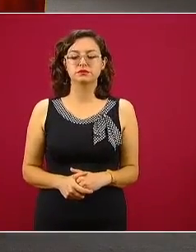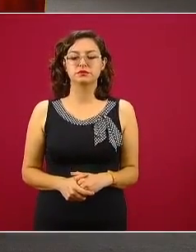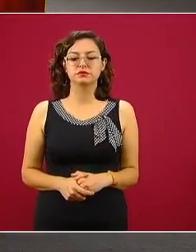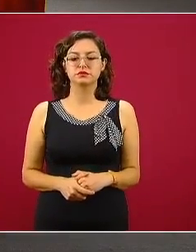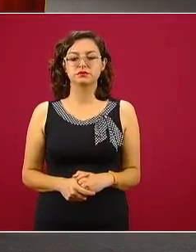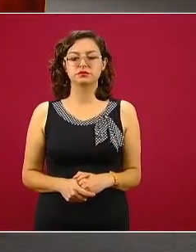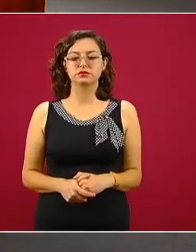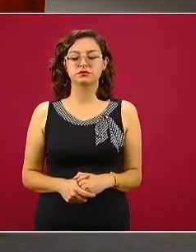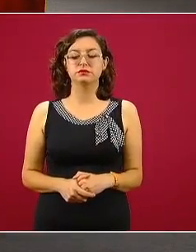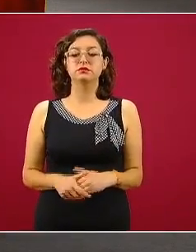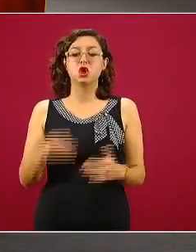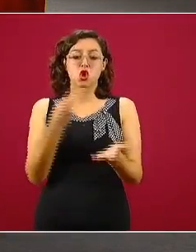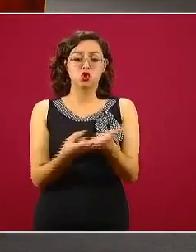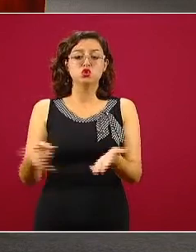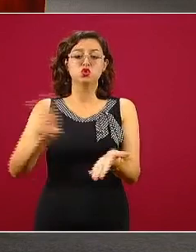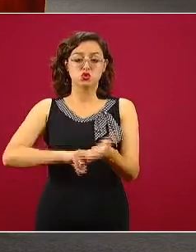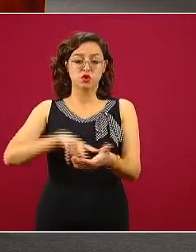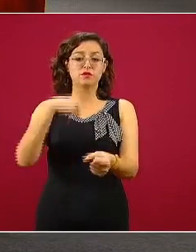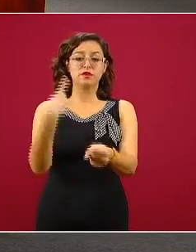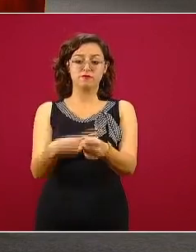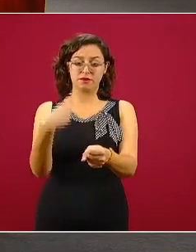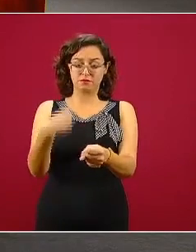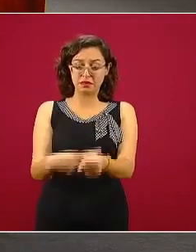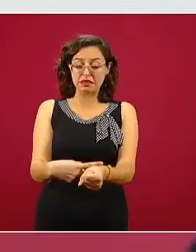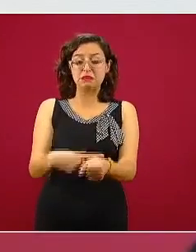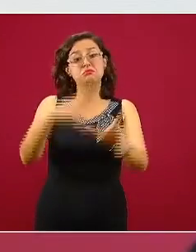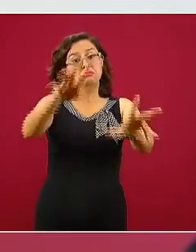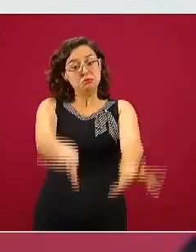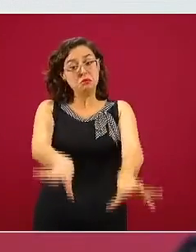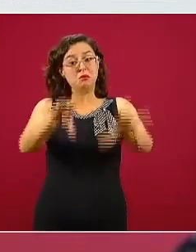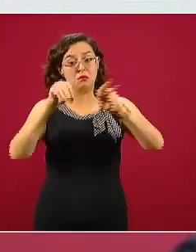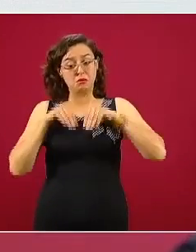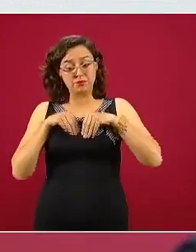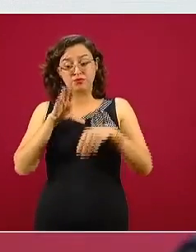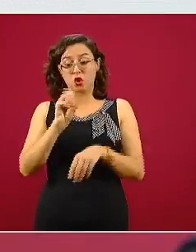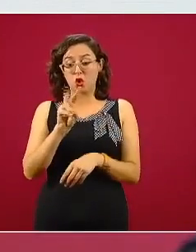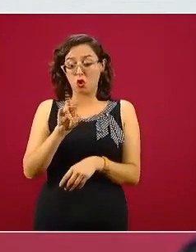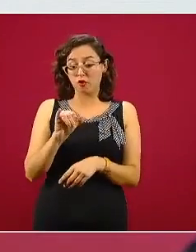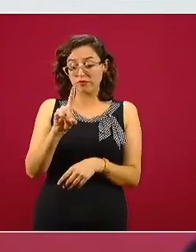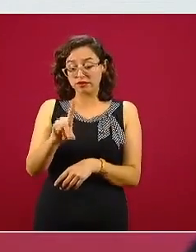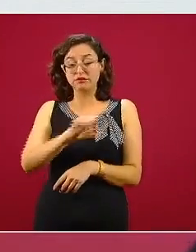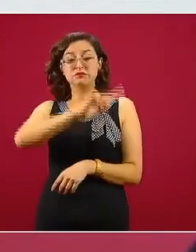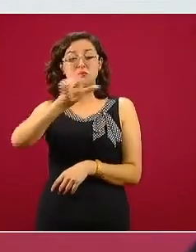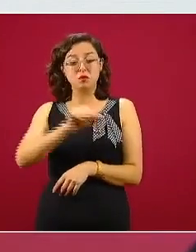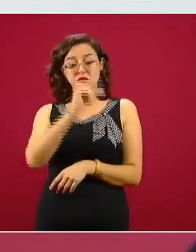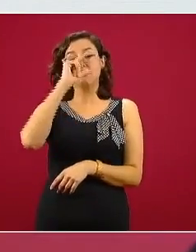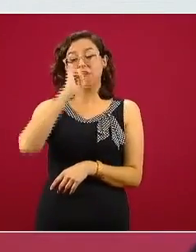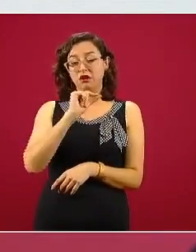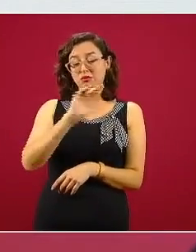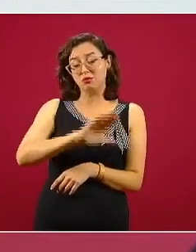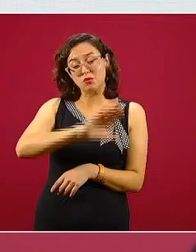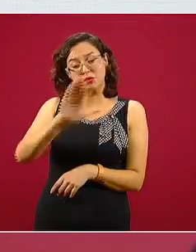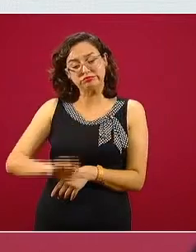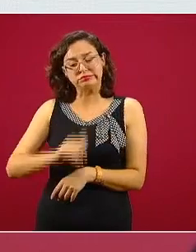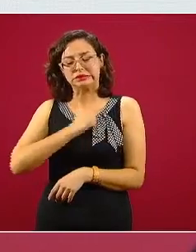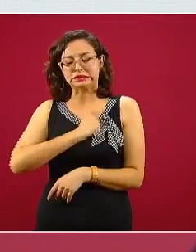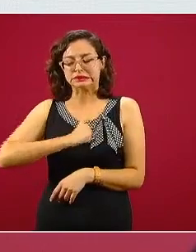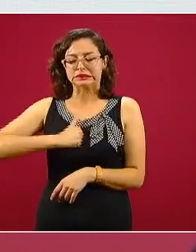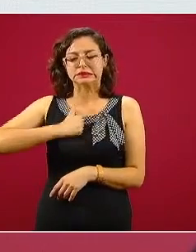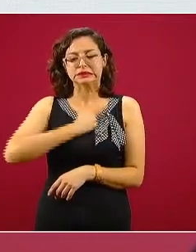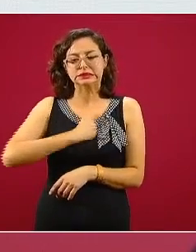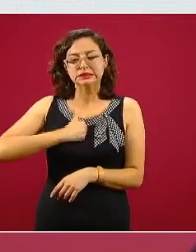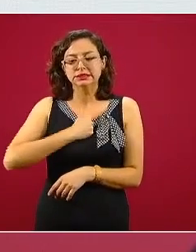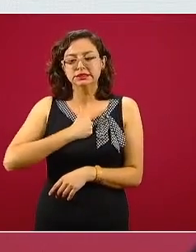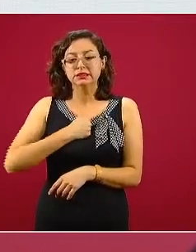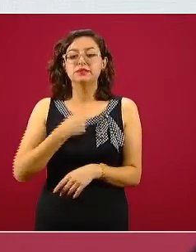Las comorbilidades, las enfermedades que acompañan a las personas que lamentablemente han perdido la vida y que presuntamente